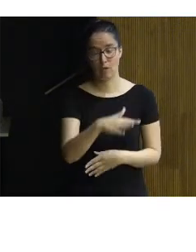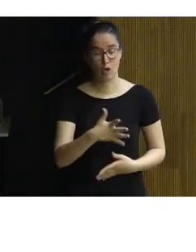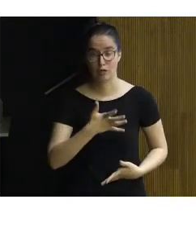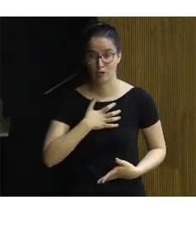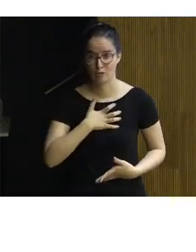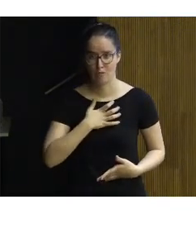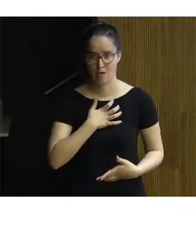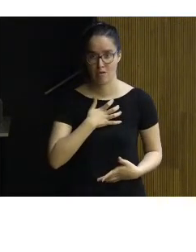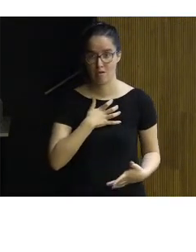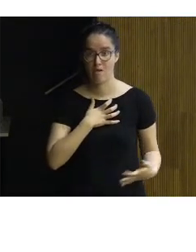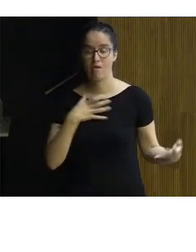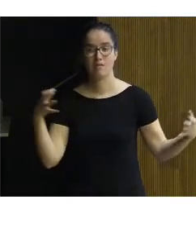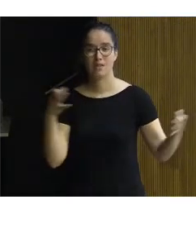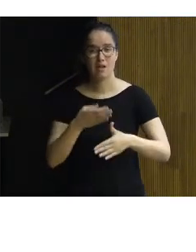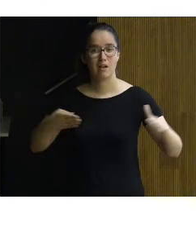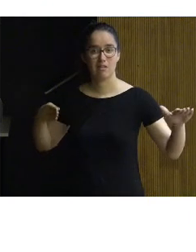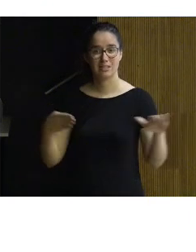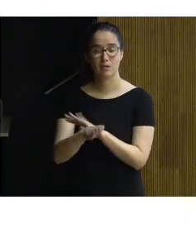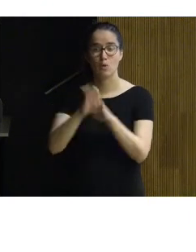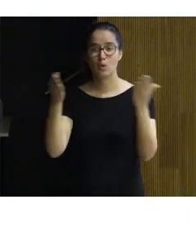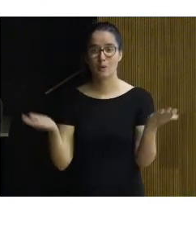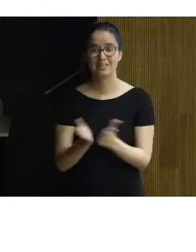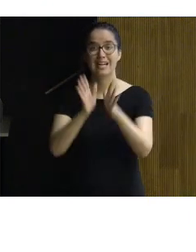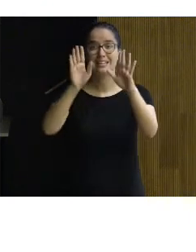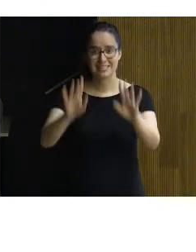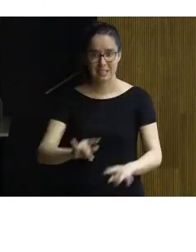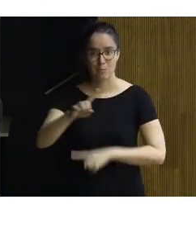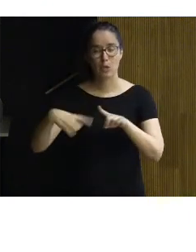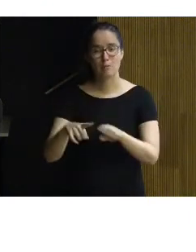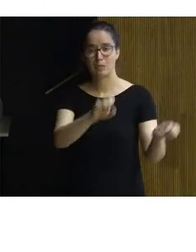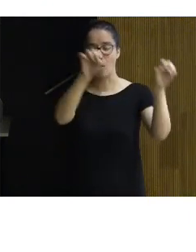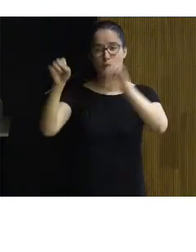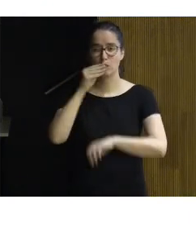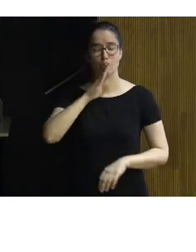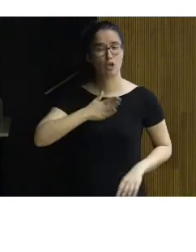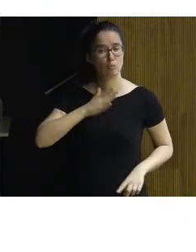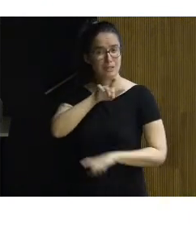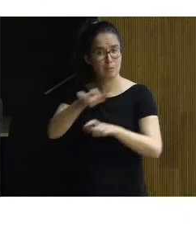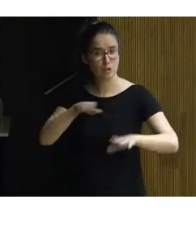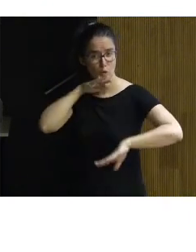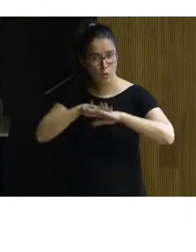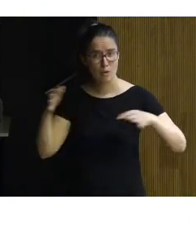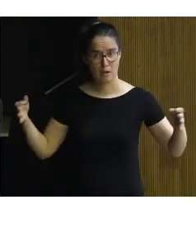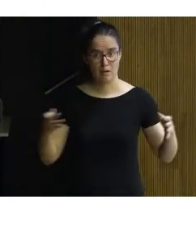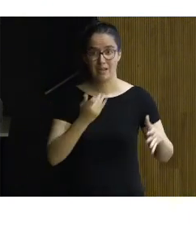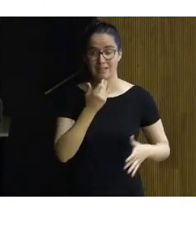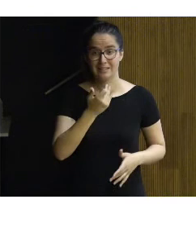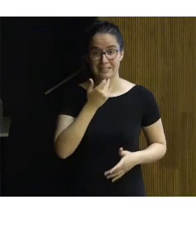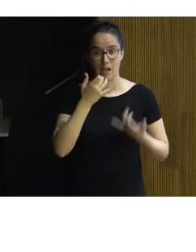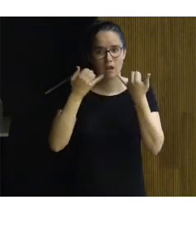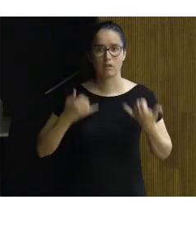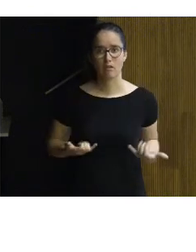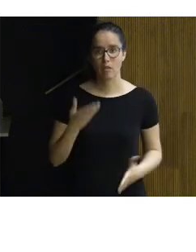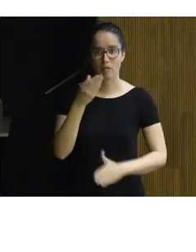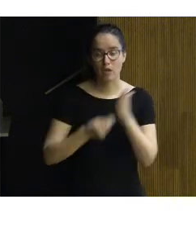asegurar. Debemos dar accesibilidad universal pero asegurando la protección de los bienes y las personas. si falla la electricidad